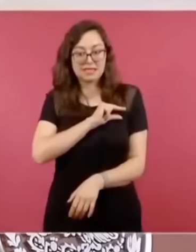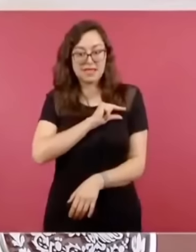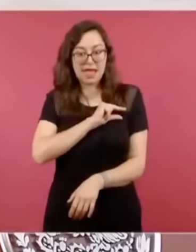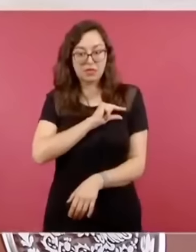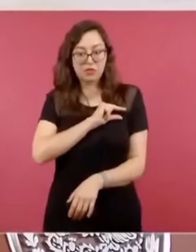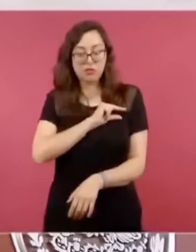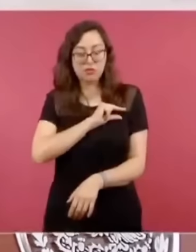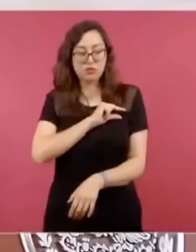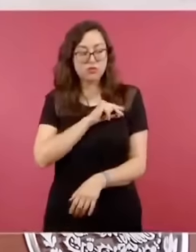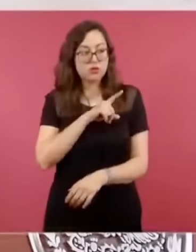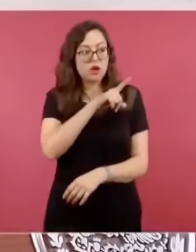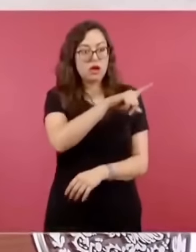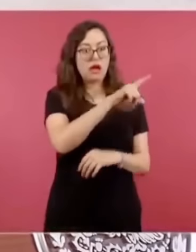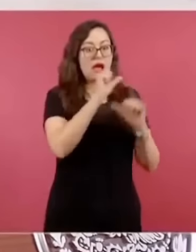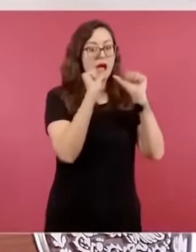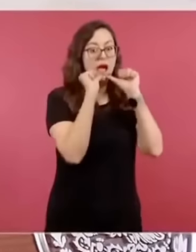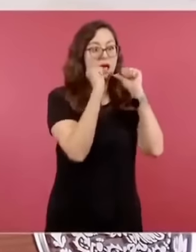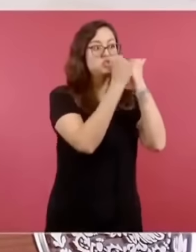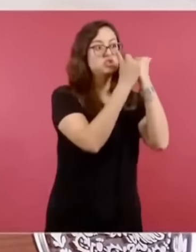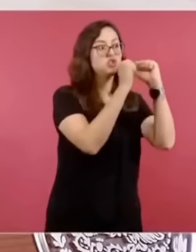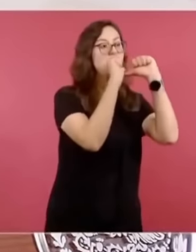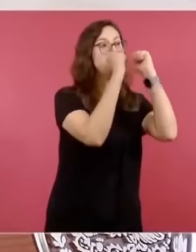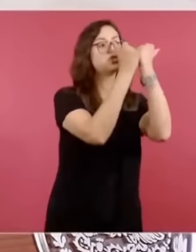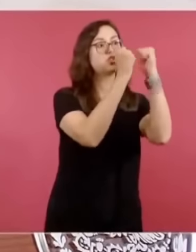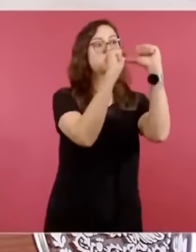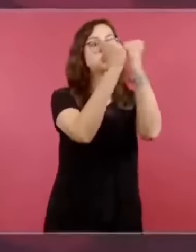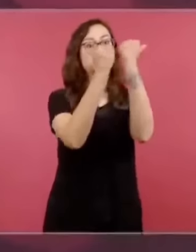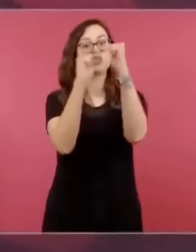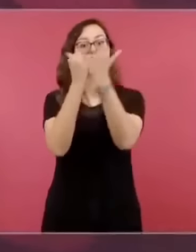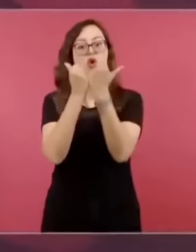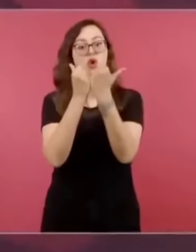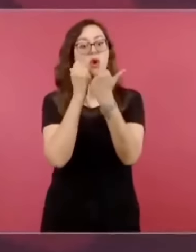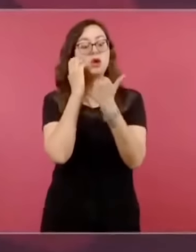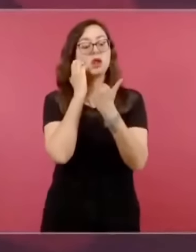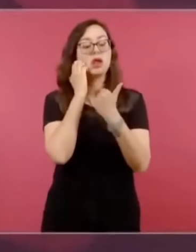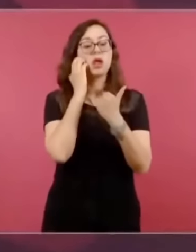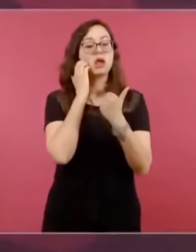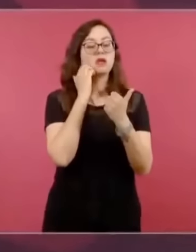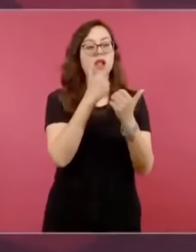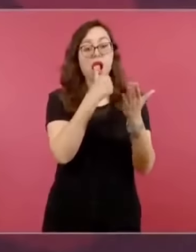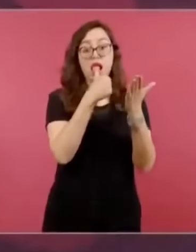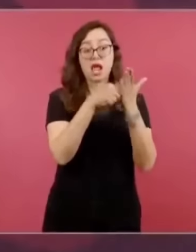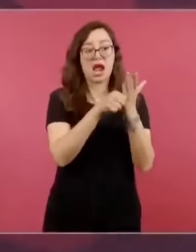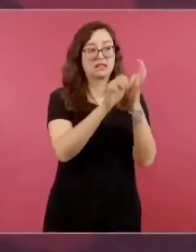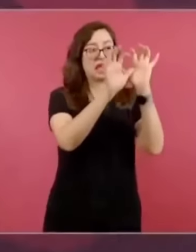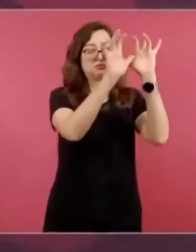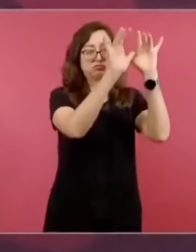especialistas me mandaron una carta en contra,